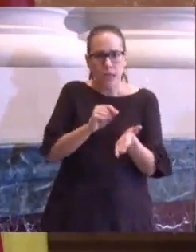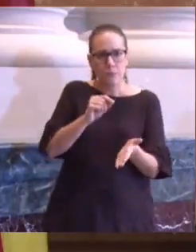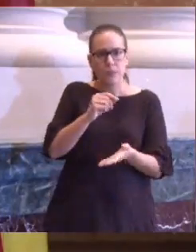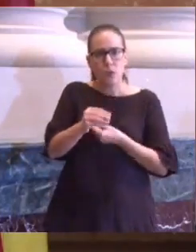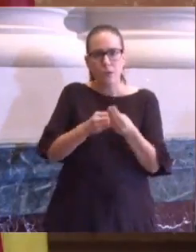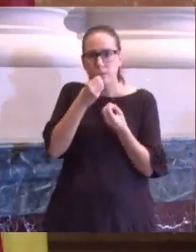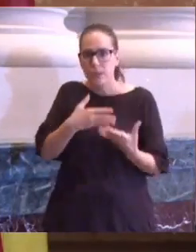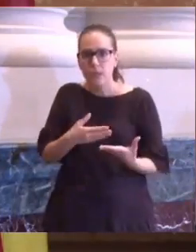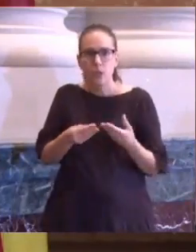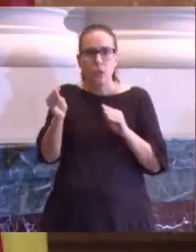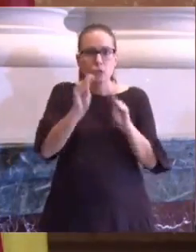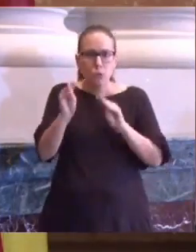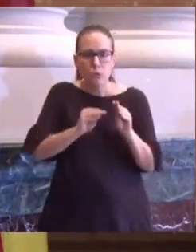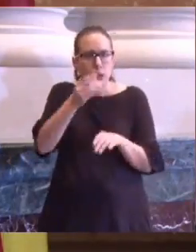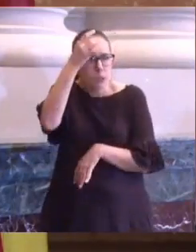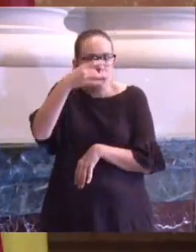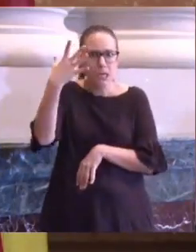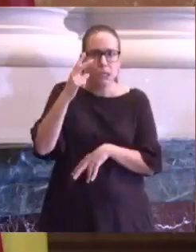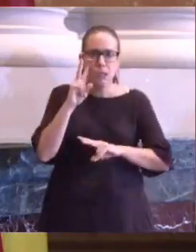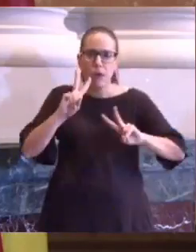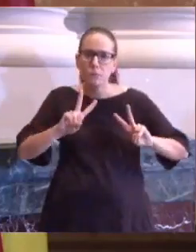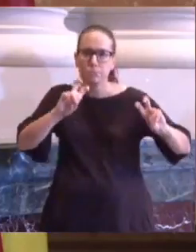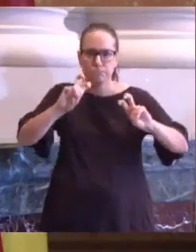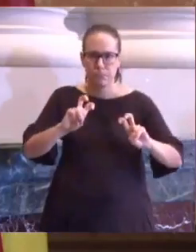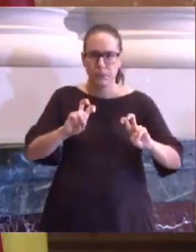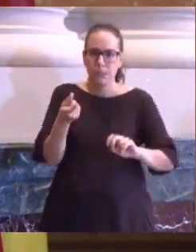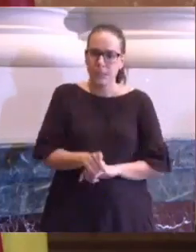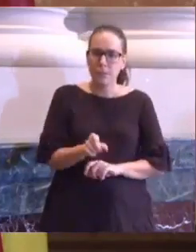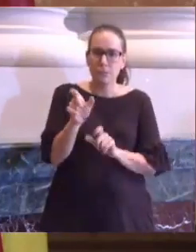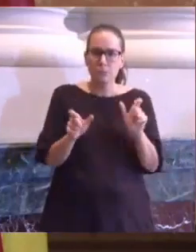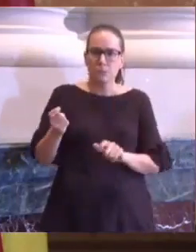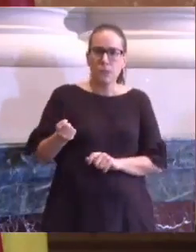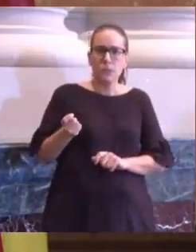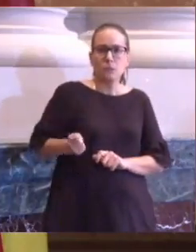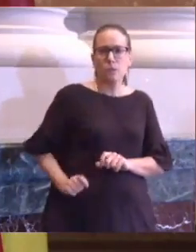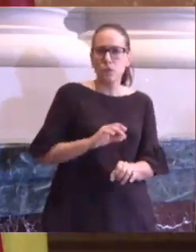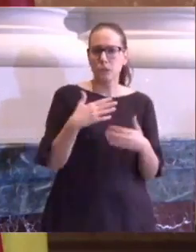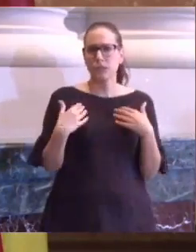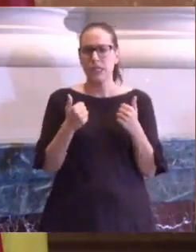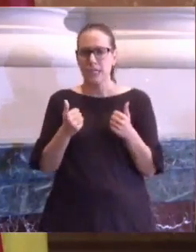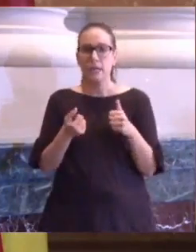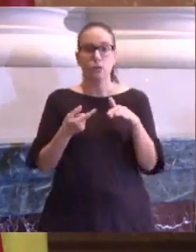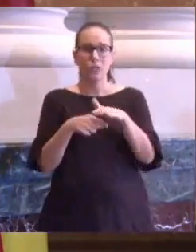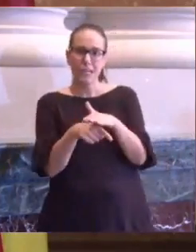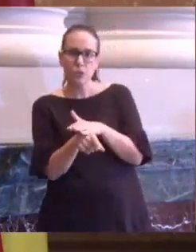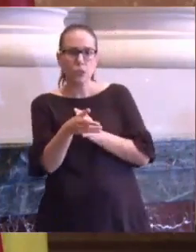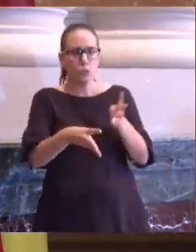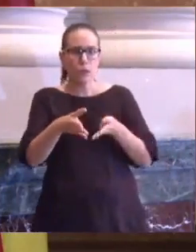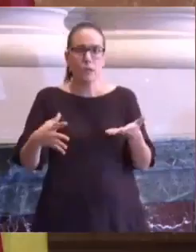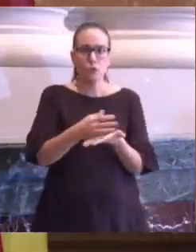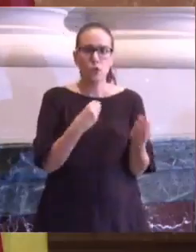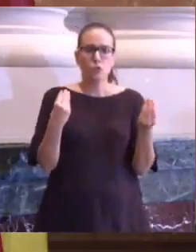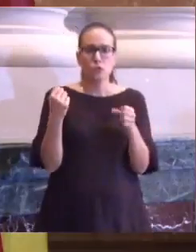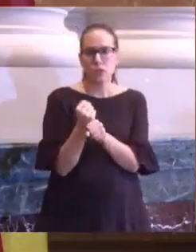soluciones imaginativas e innovadoras, y con nuestros sanitarios, gestores y ciudadanos, trabajando codo con codo,